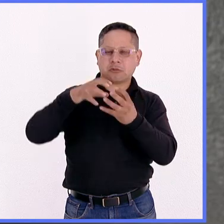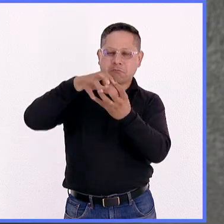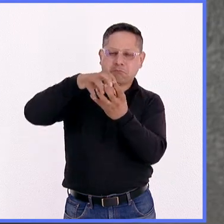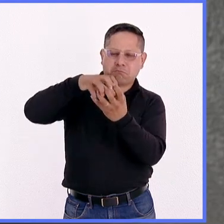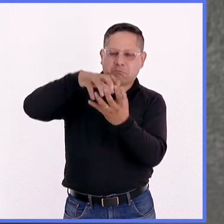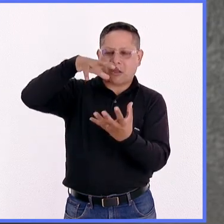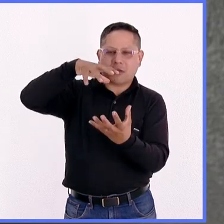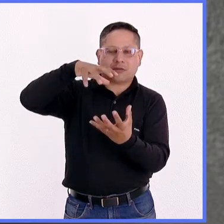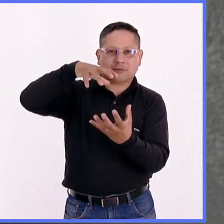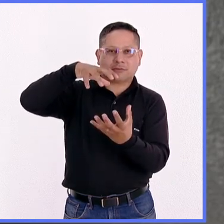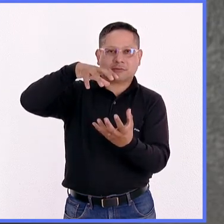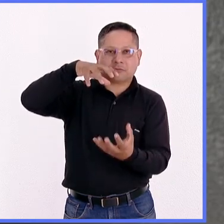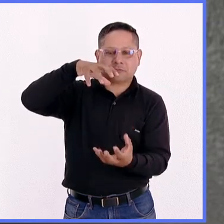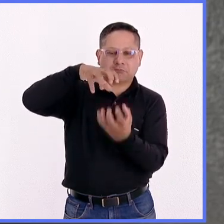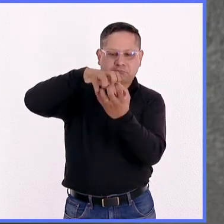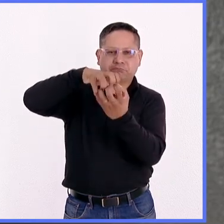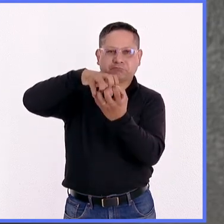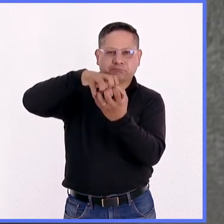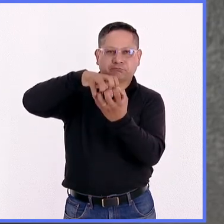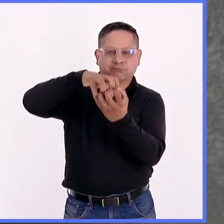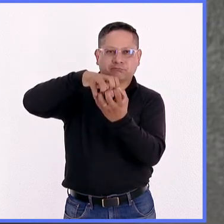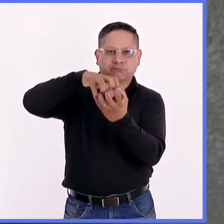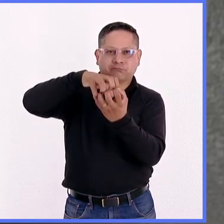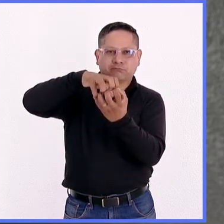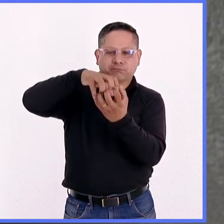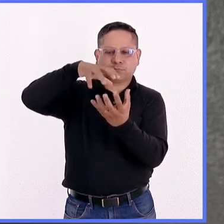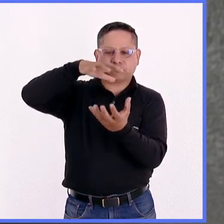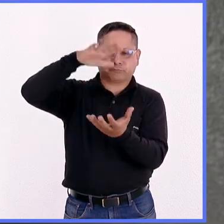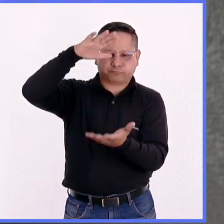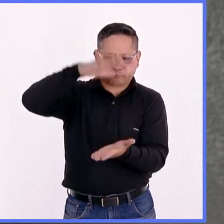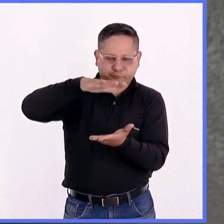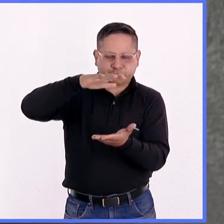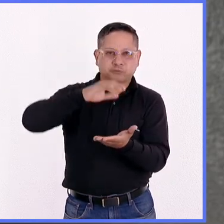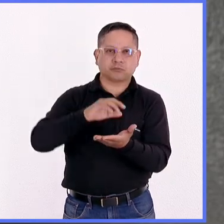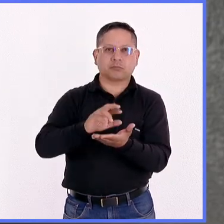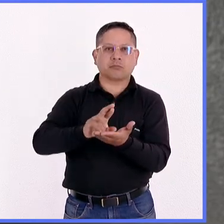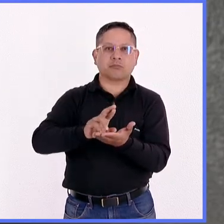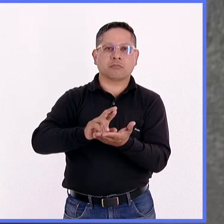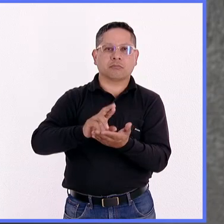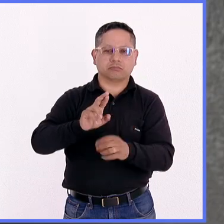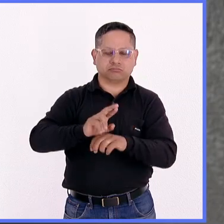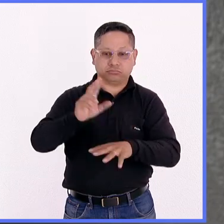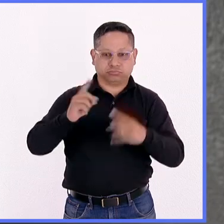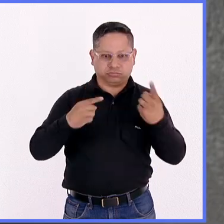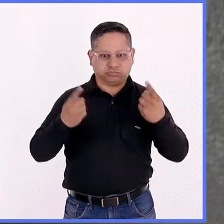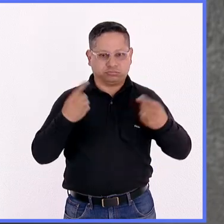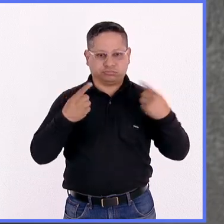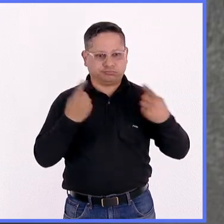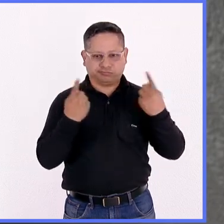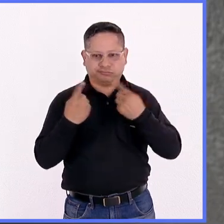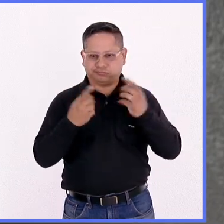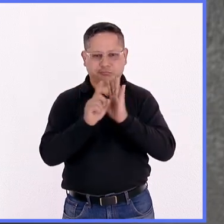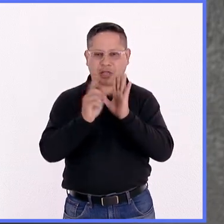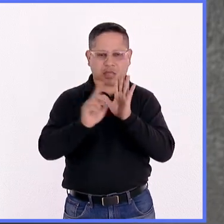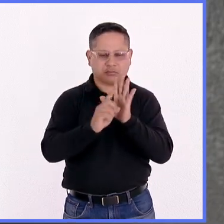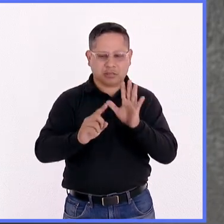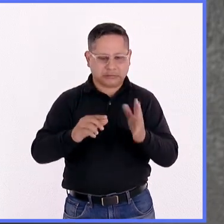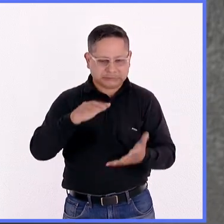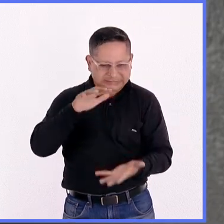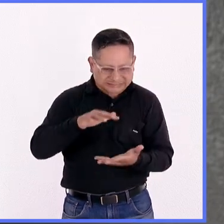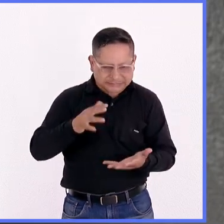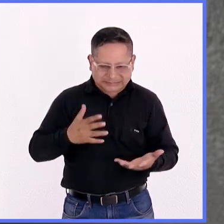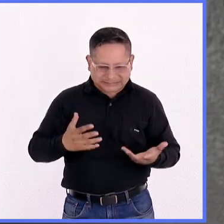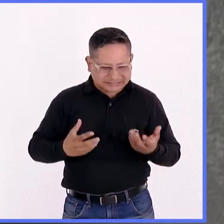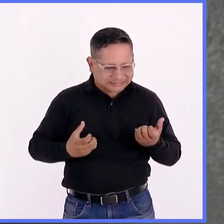el satélite. Cuando lo metían y cerraban, se disparaba el sistema, porque la presión a la hora de